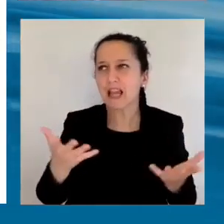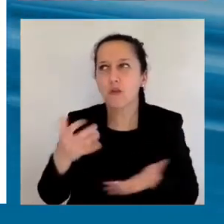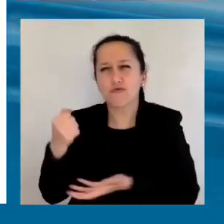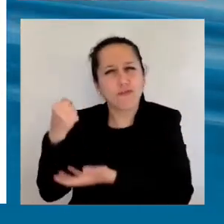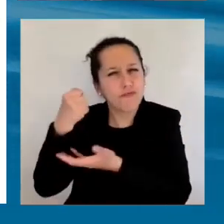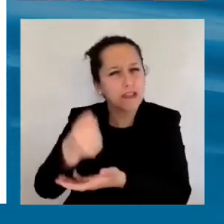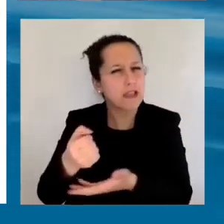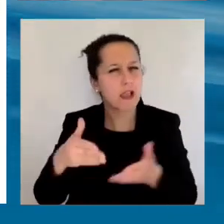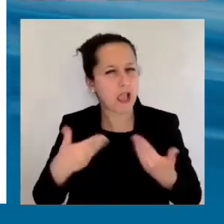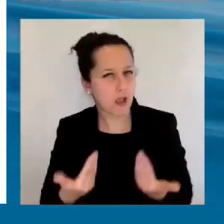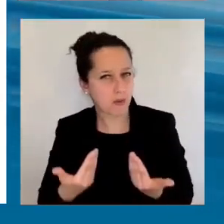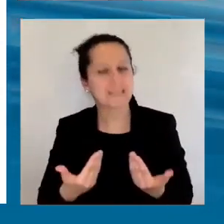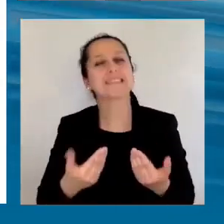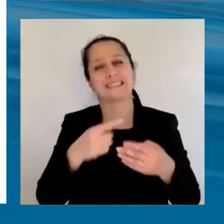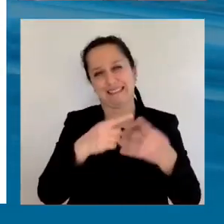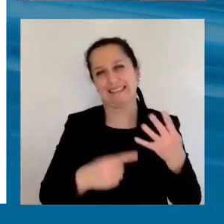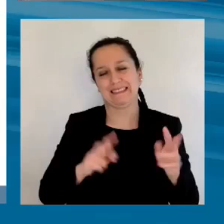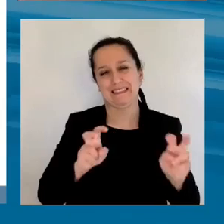fundamental.